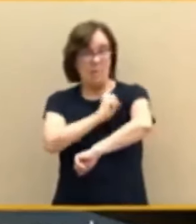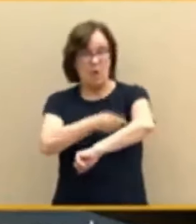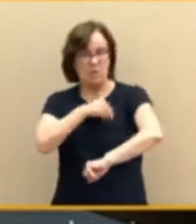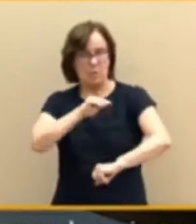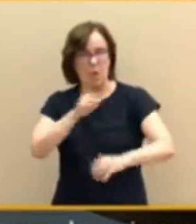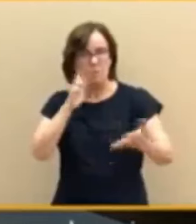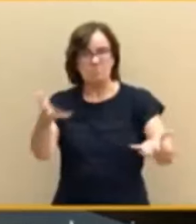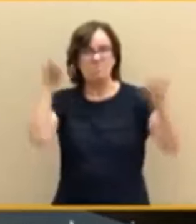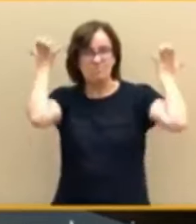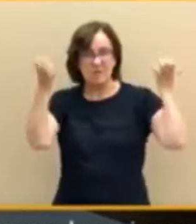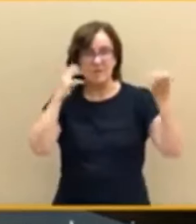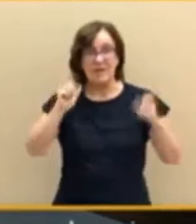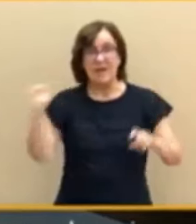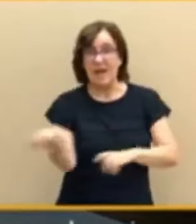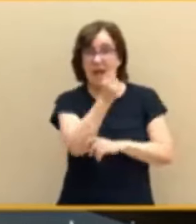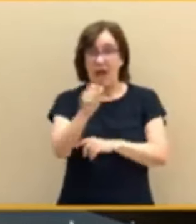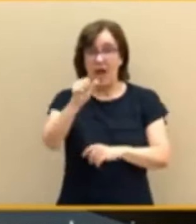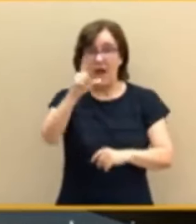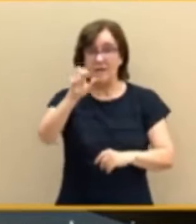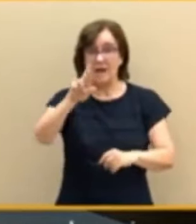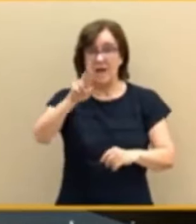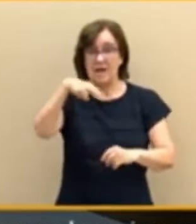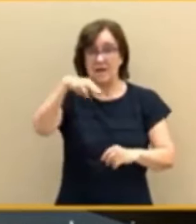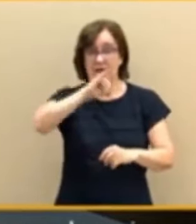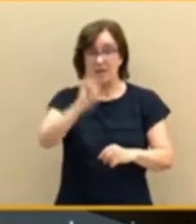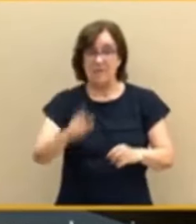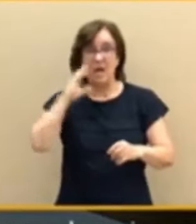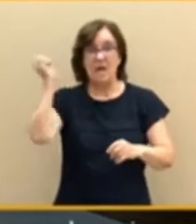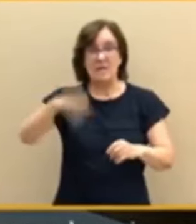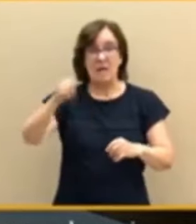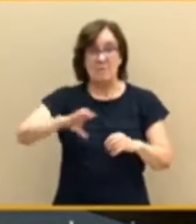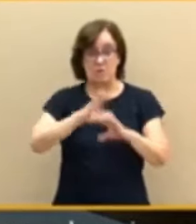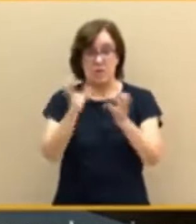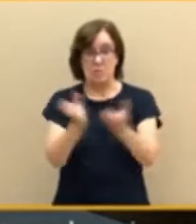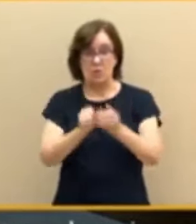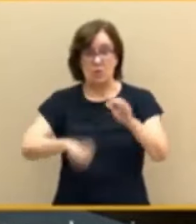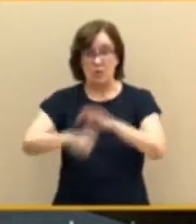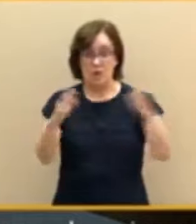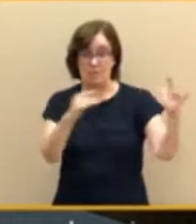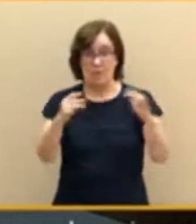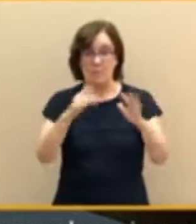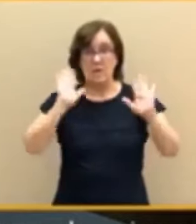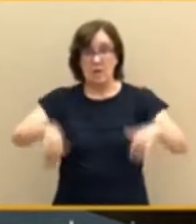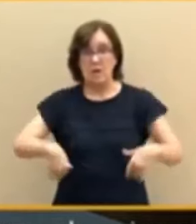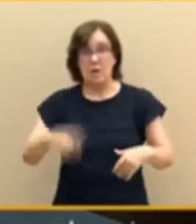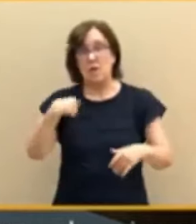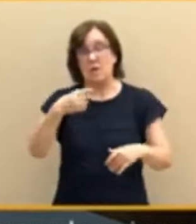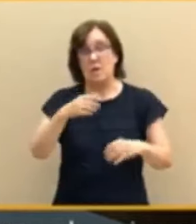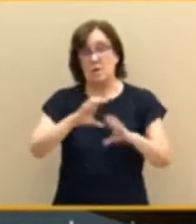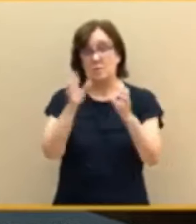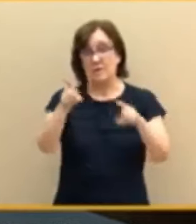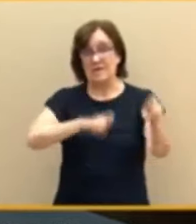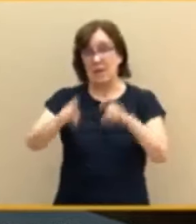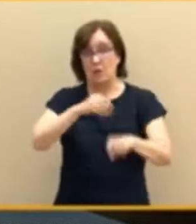nuestras campeonas del mundo en fútbol y a la reciente victoria de la Roja en la Eurocopa, pues podemos afirmar que España vive uno de los mejores momentos